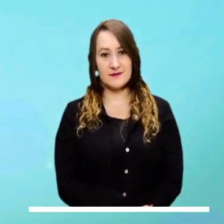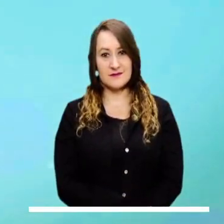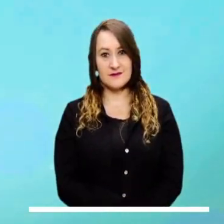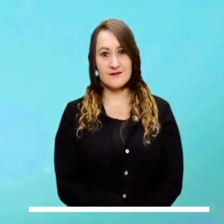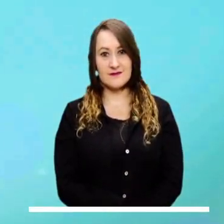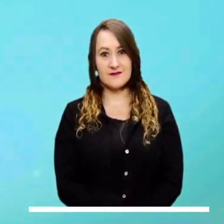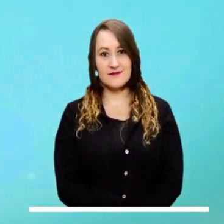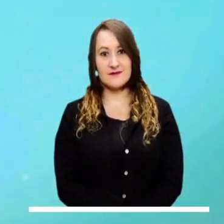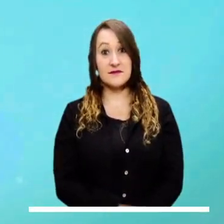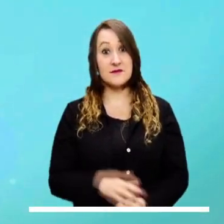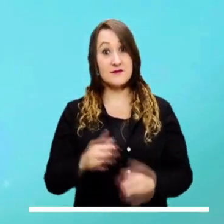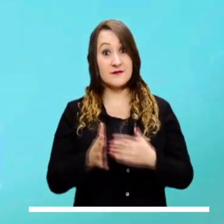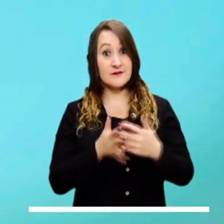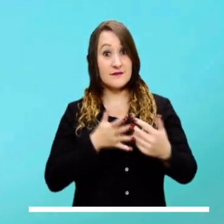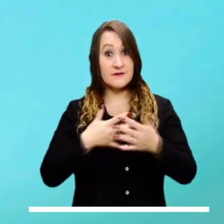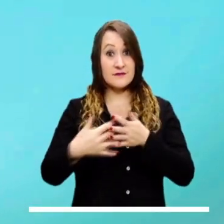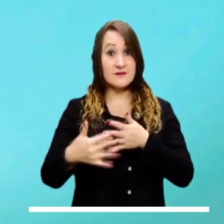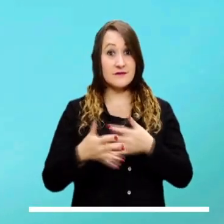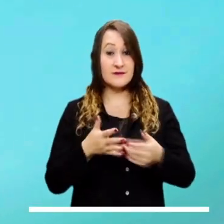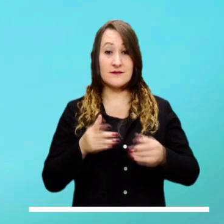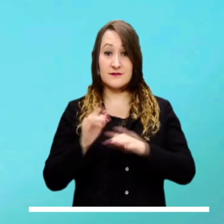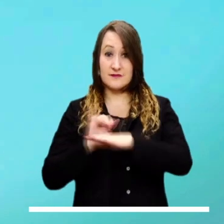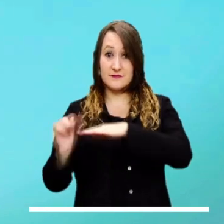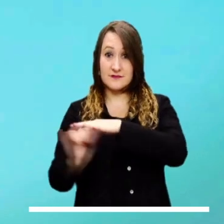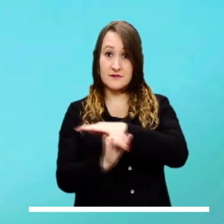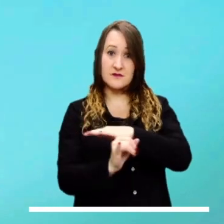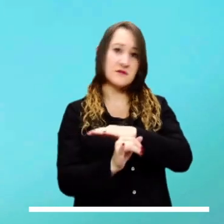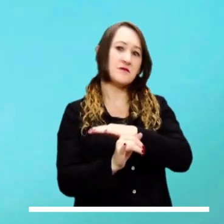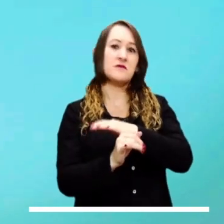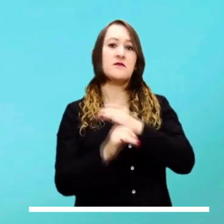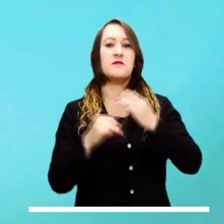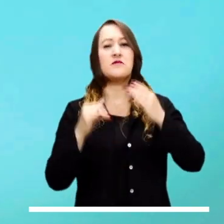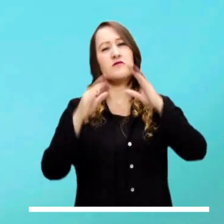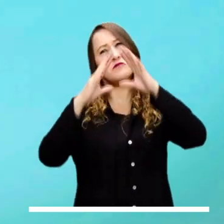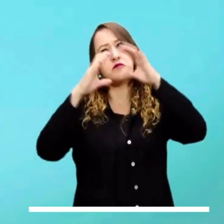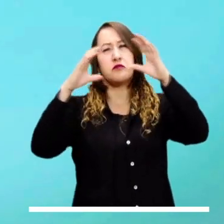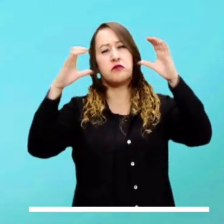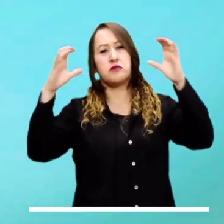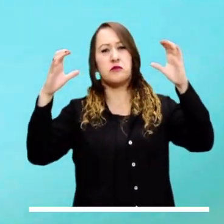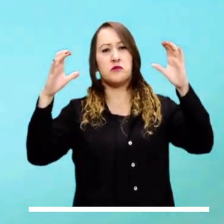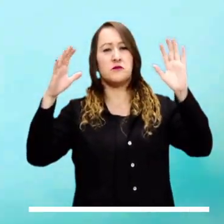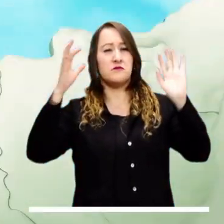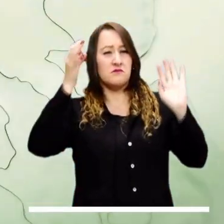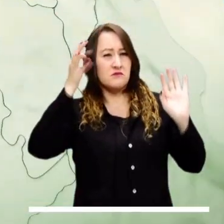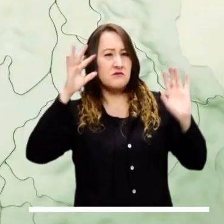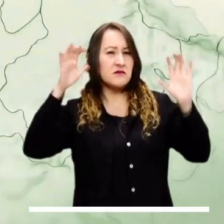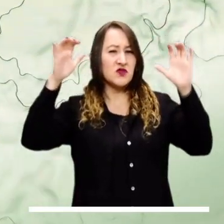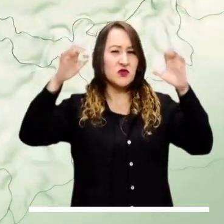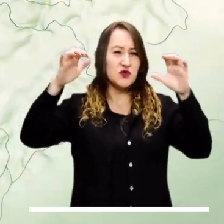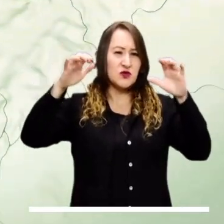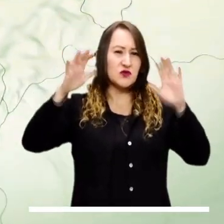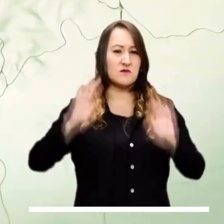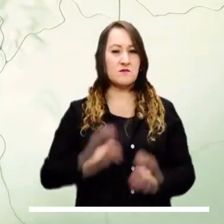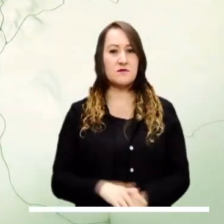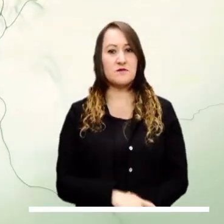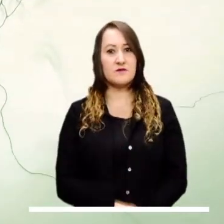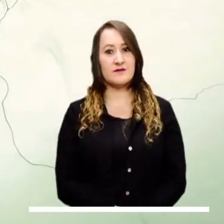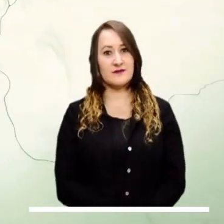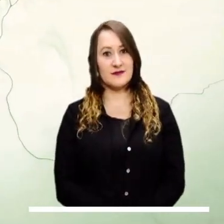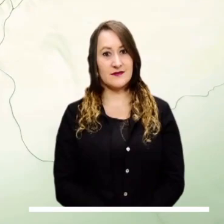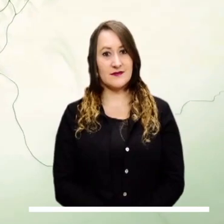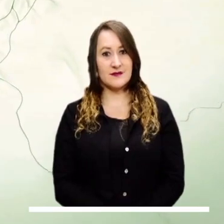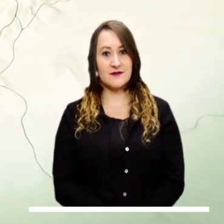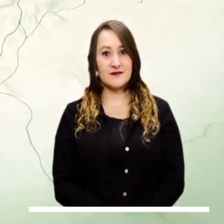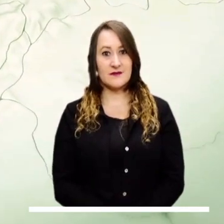En el archipiélago de San Andrés y Providencia se calcula una tarde seminublada. No se descartan lluvias en algunos sectores de las islas.